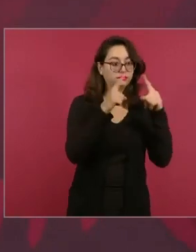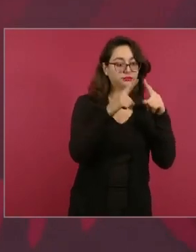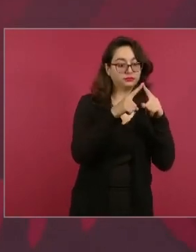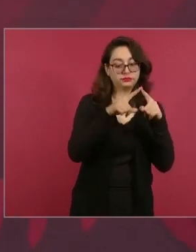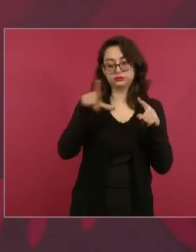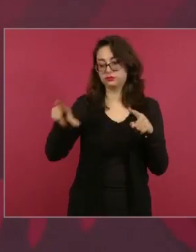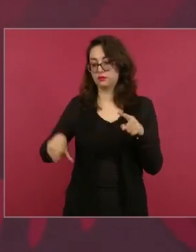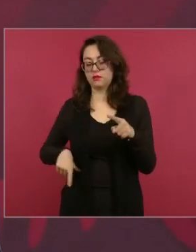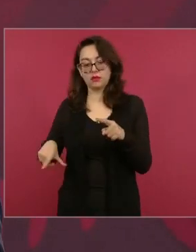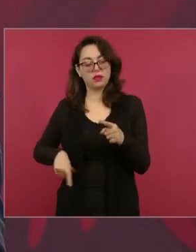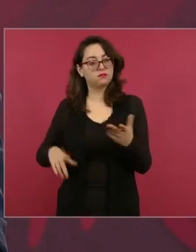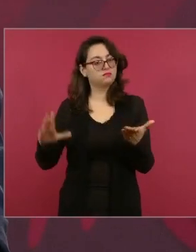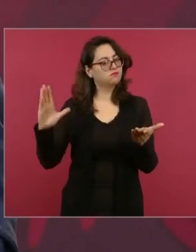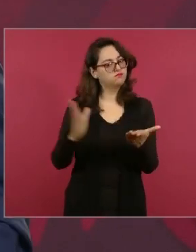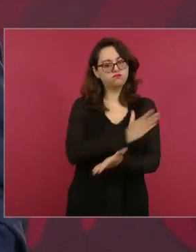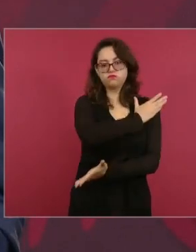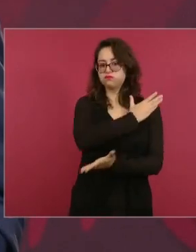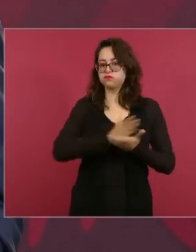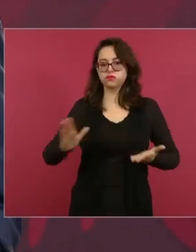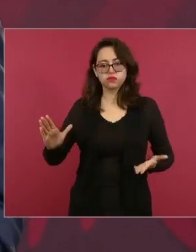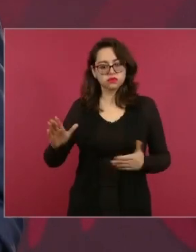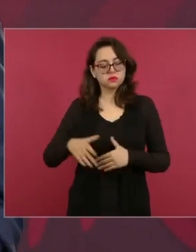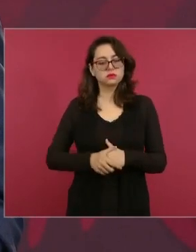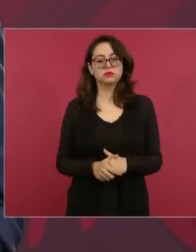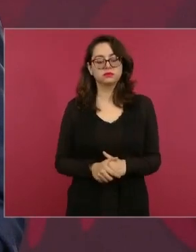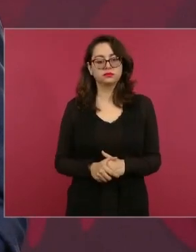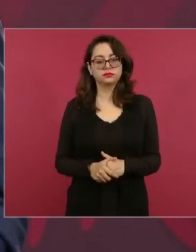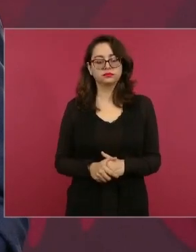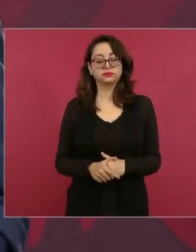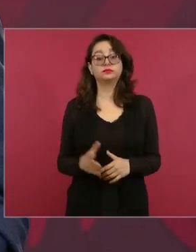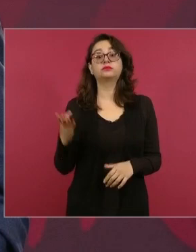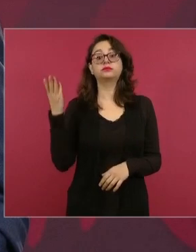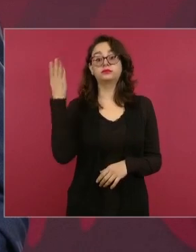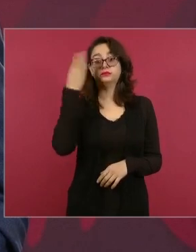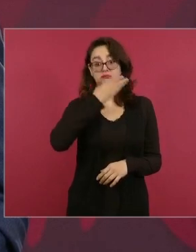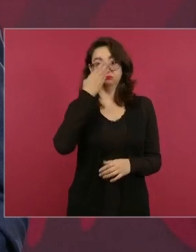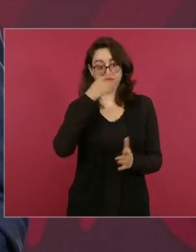el cumplimiento de lo que se establece en la Biblia,